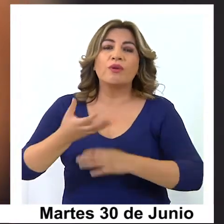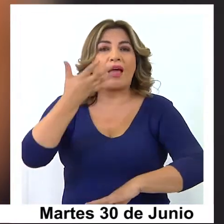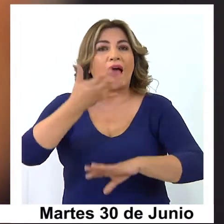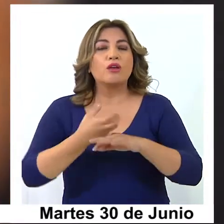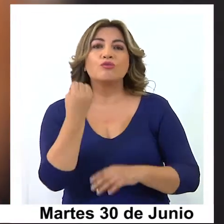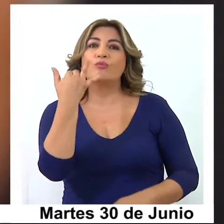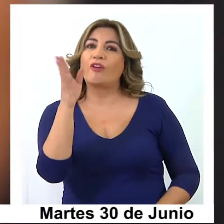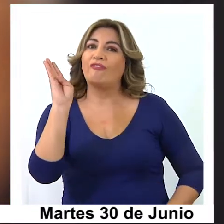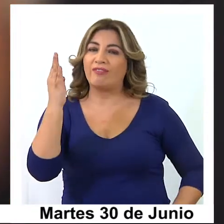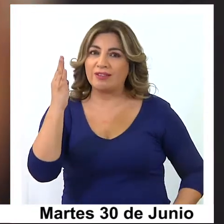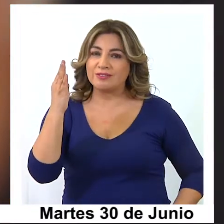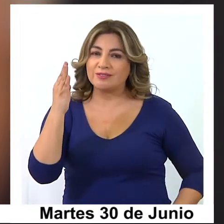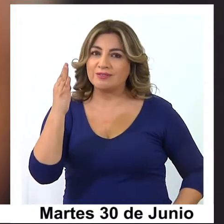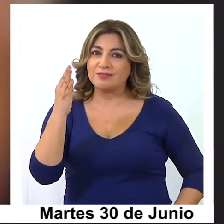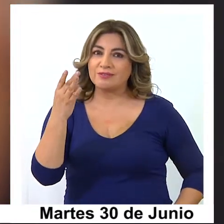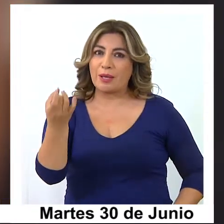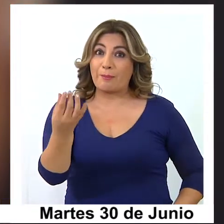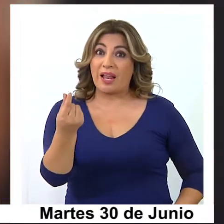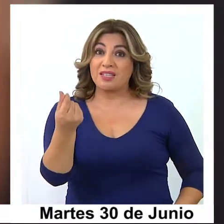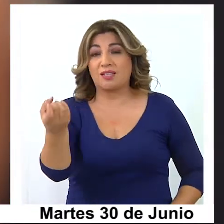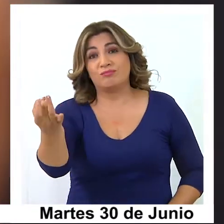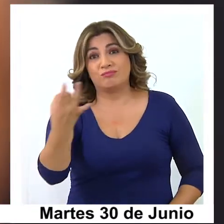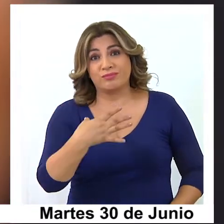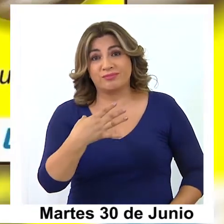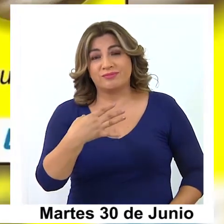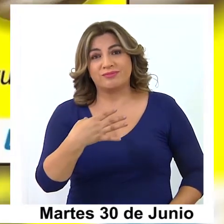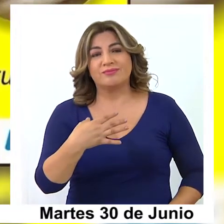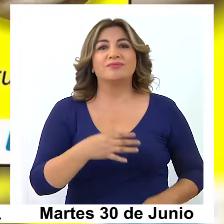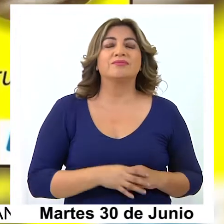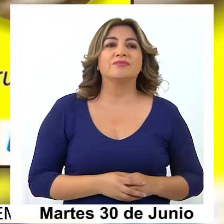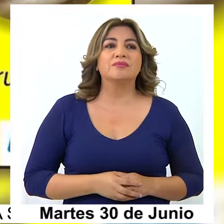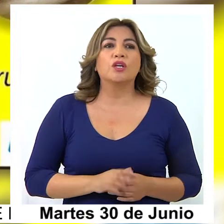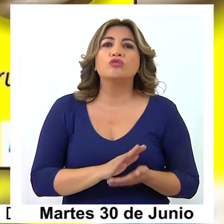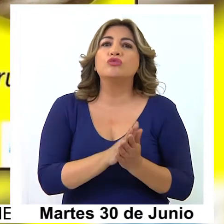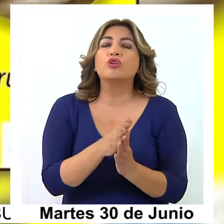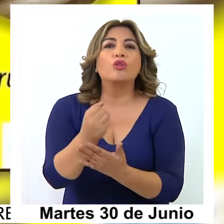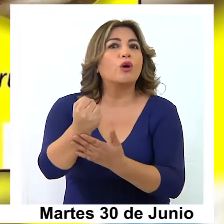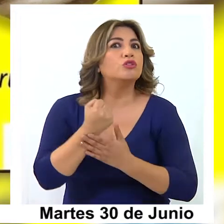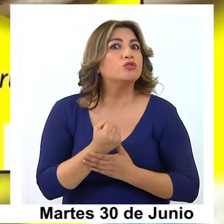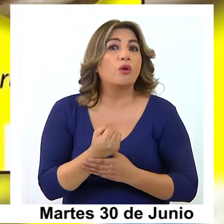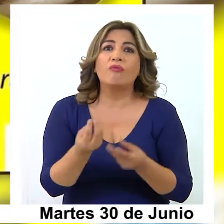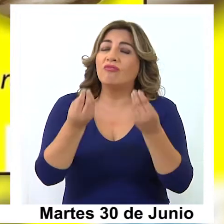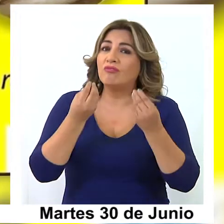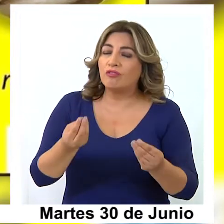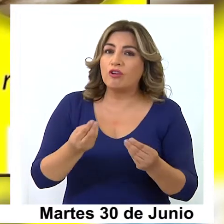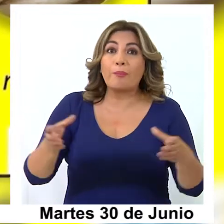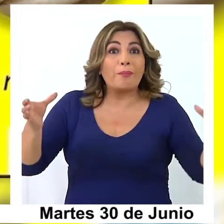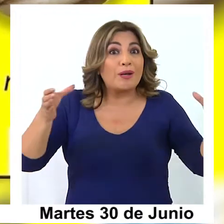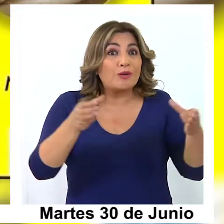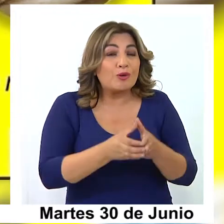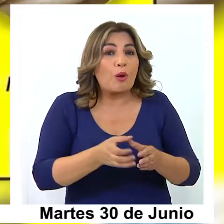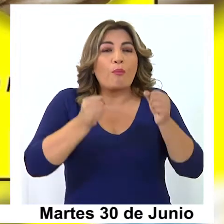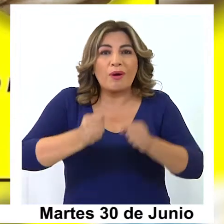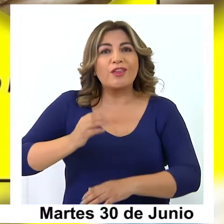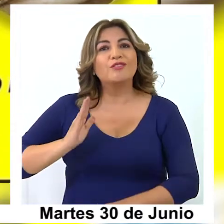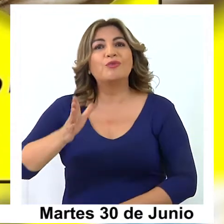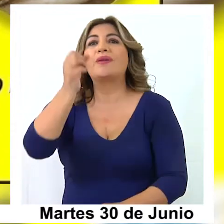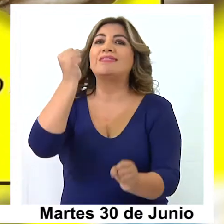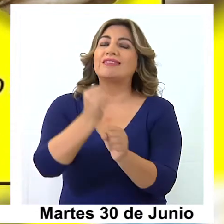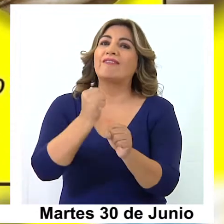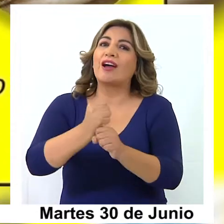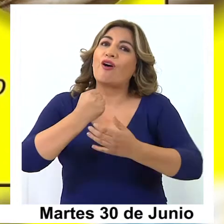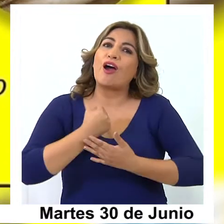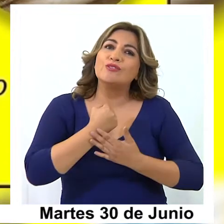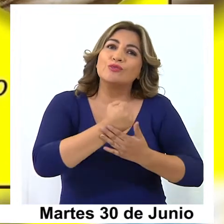cuenta disponible para si alguien quisiera colaborar. Todo tipo de ayuda sirve para que esta agrupación pueda continuar su labor de